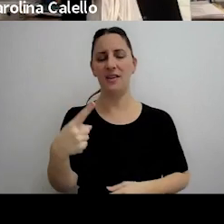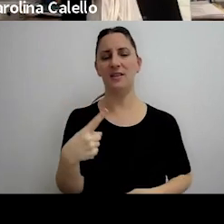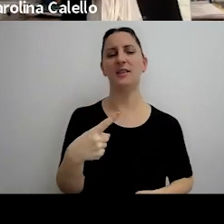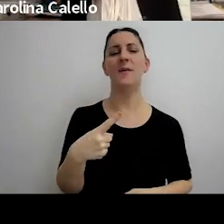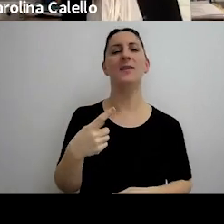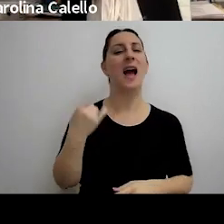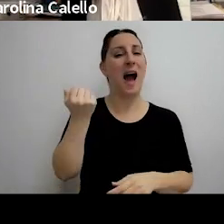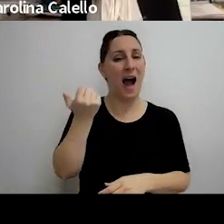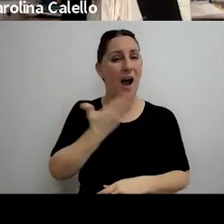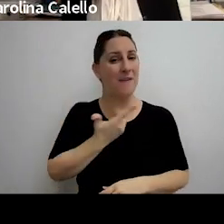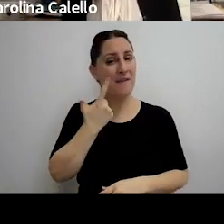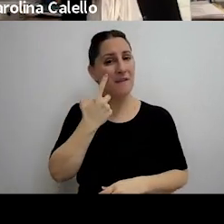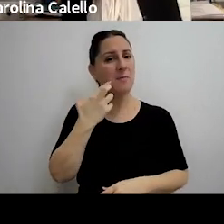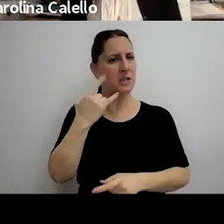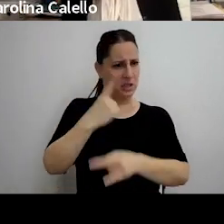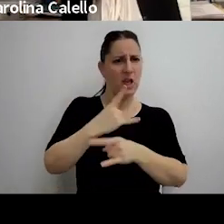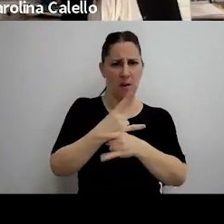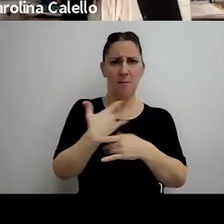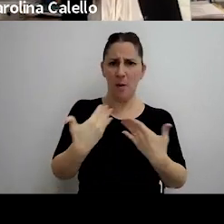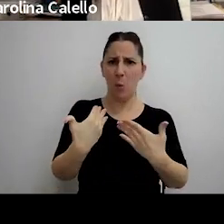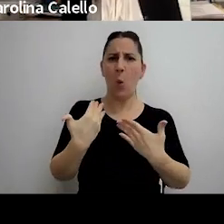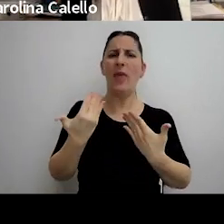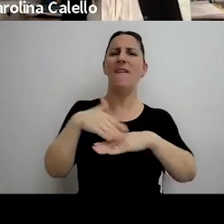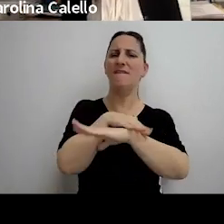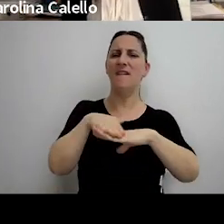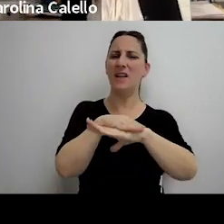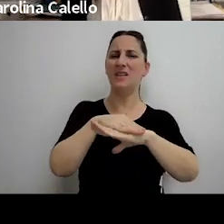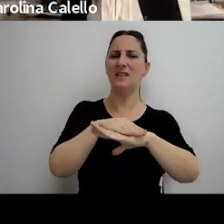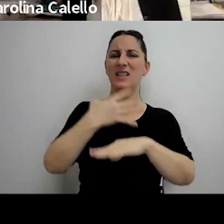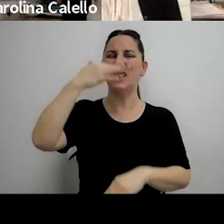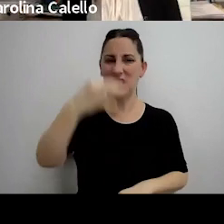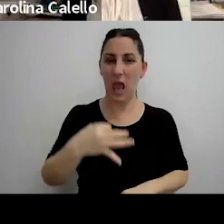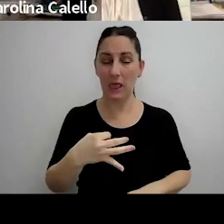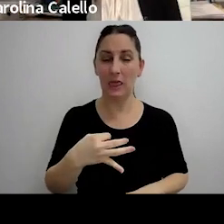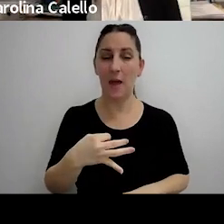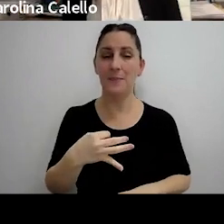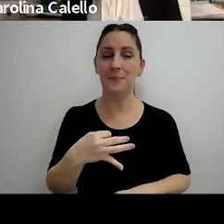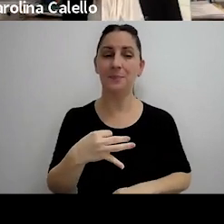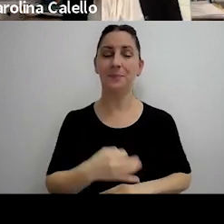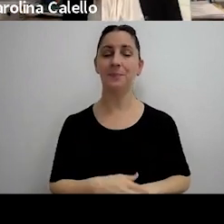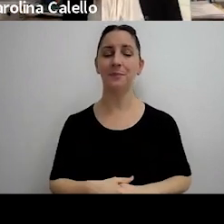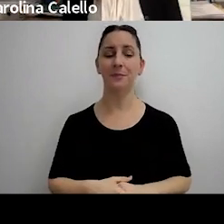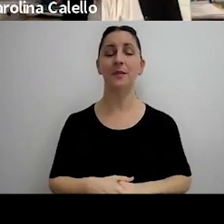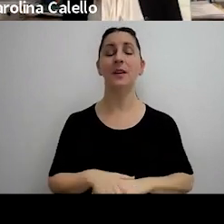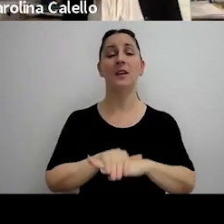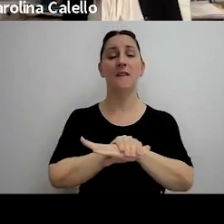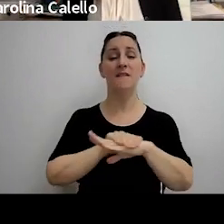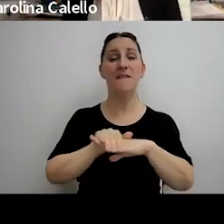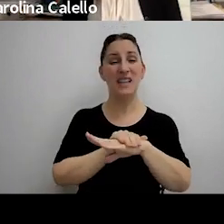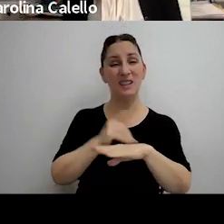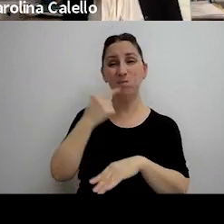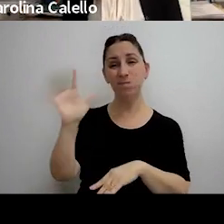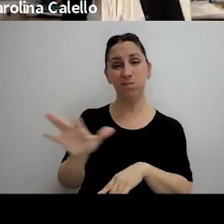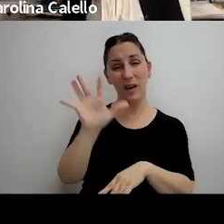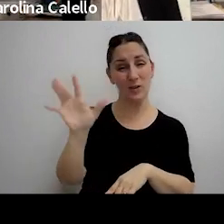fisco siempre estuvo en condiciones de hacer sobre base cierta y que la base presunta es